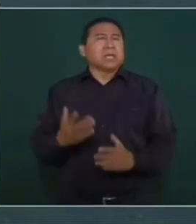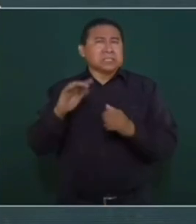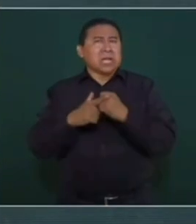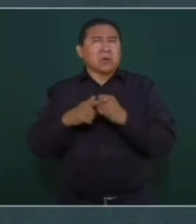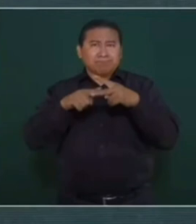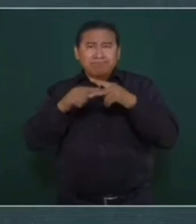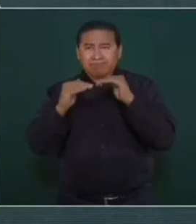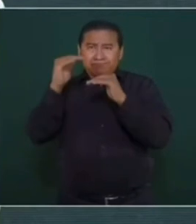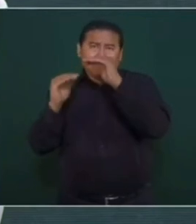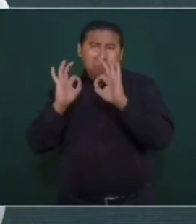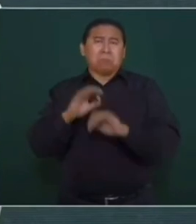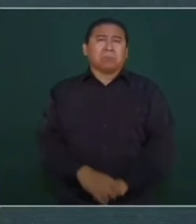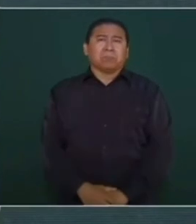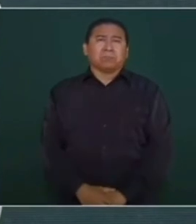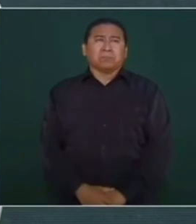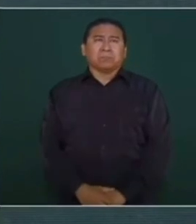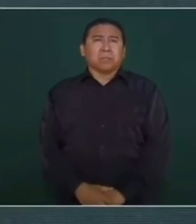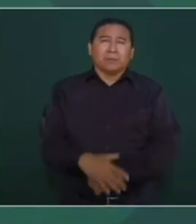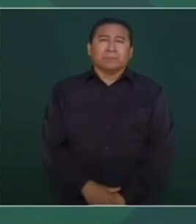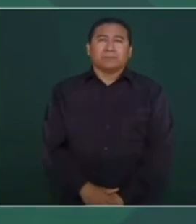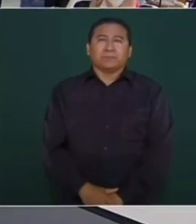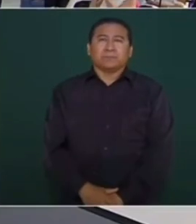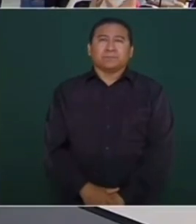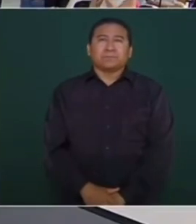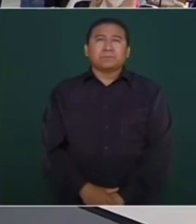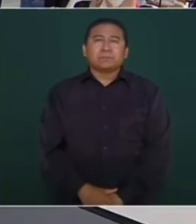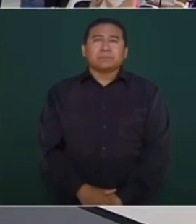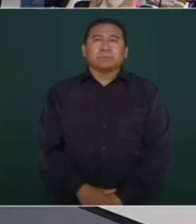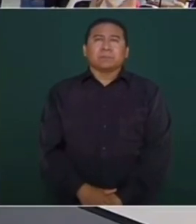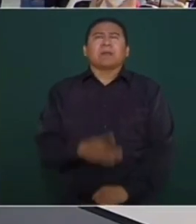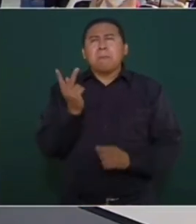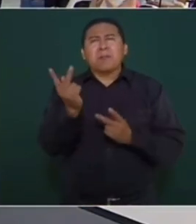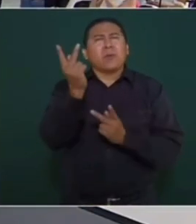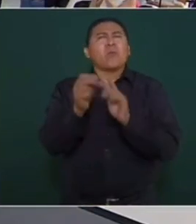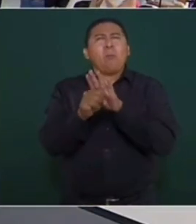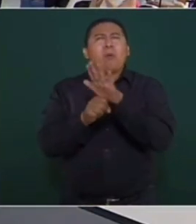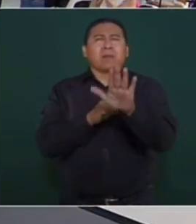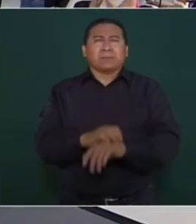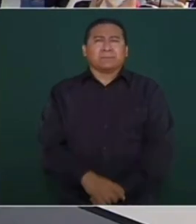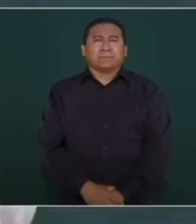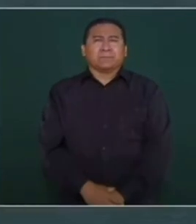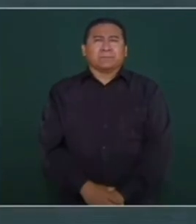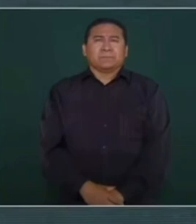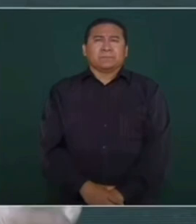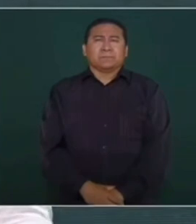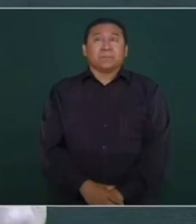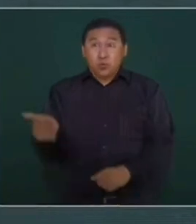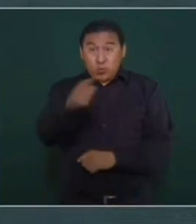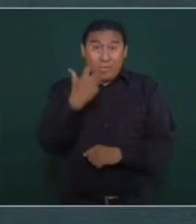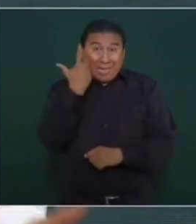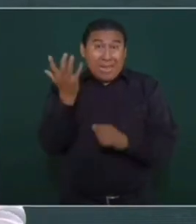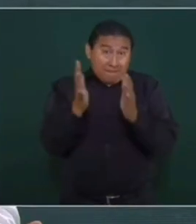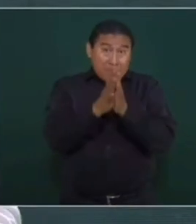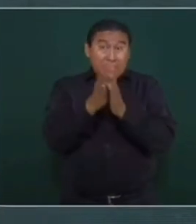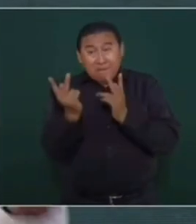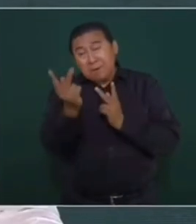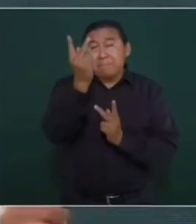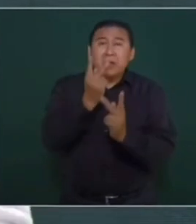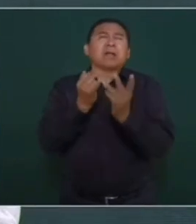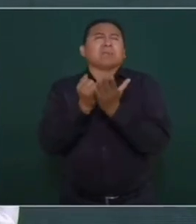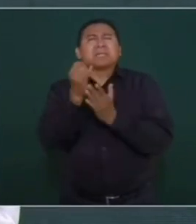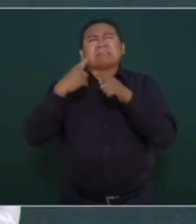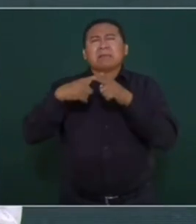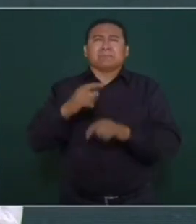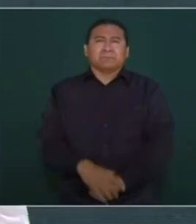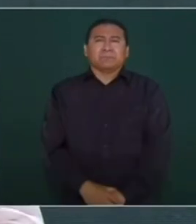es un instrumento estadístico que no falla. ¿Qué es lo que yo planteo? Pues que todo el que quiera que participe en la encuesta. ¿Quién va a